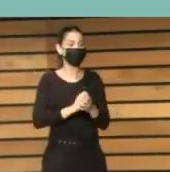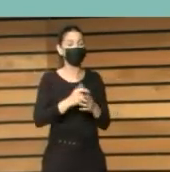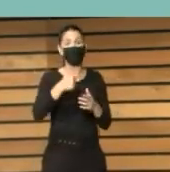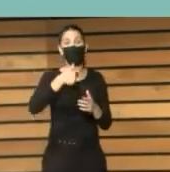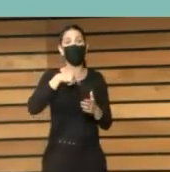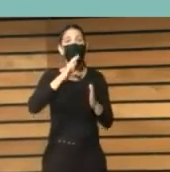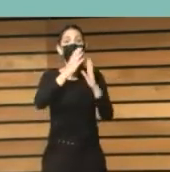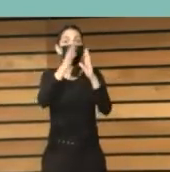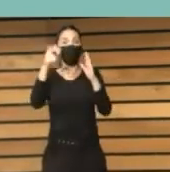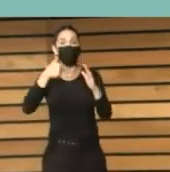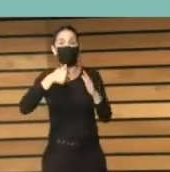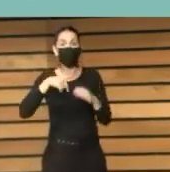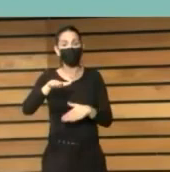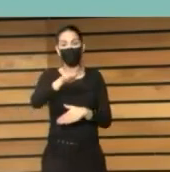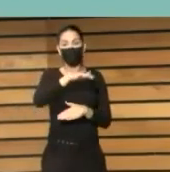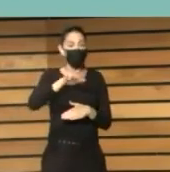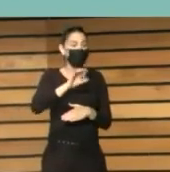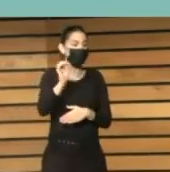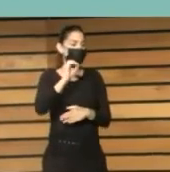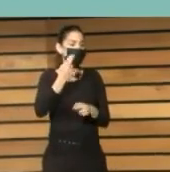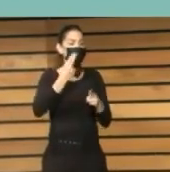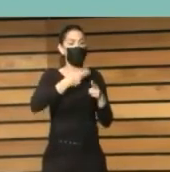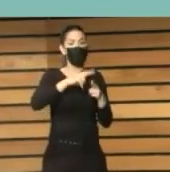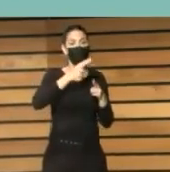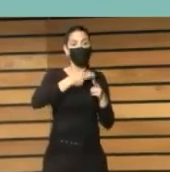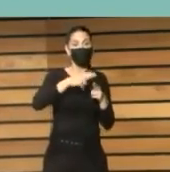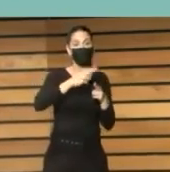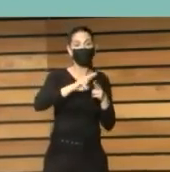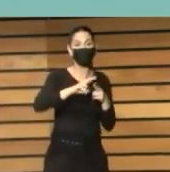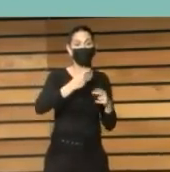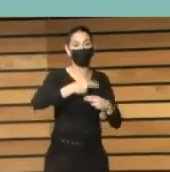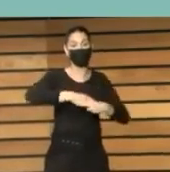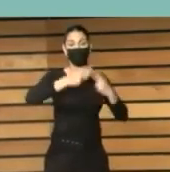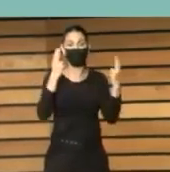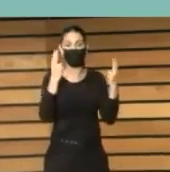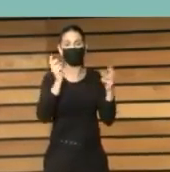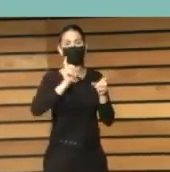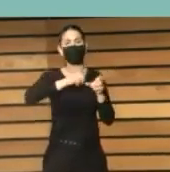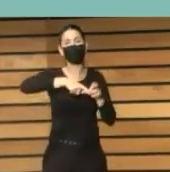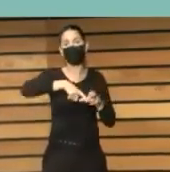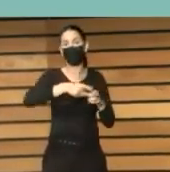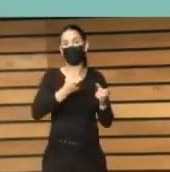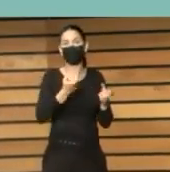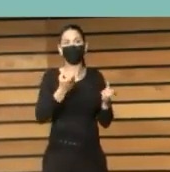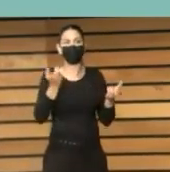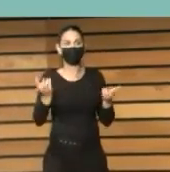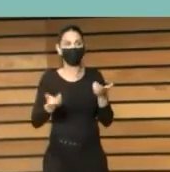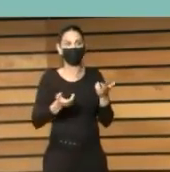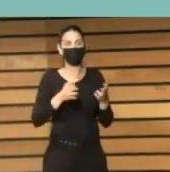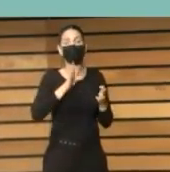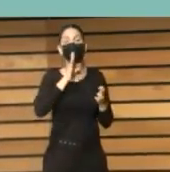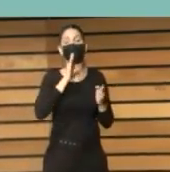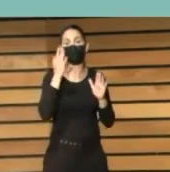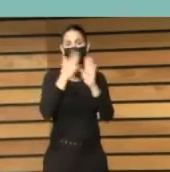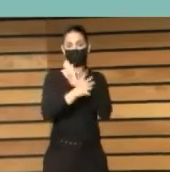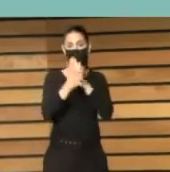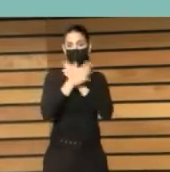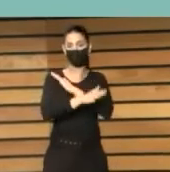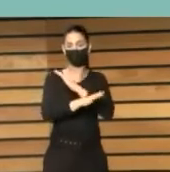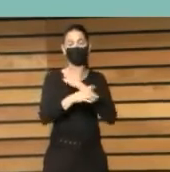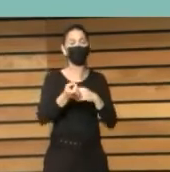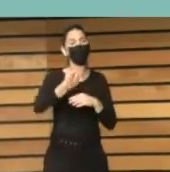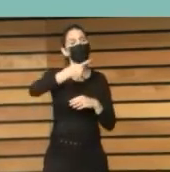de programas o políticas públicas podemos participar como es la de la inclusión que es un poco la que estábamos hablando aquí